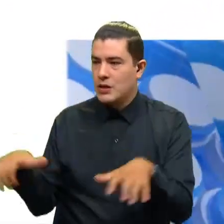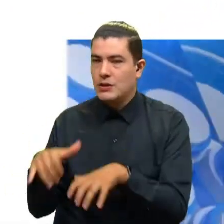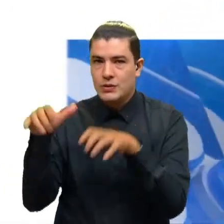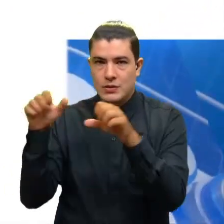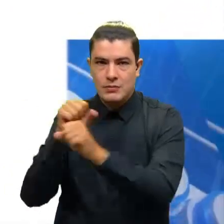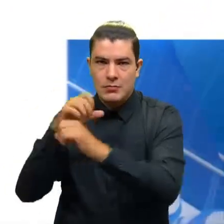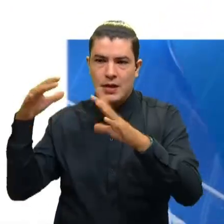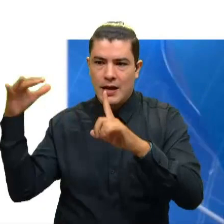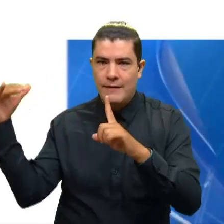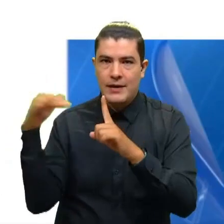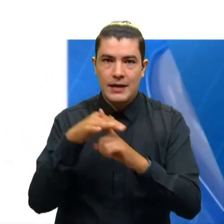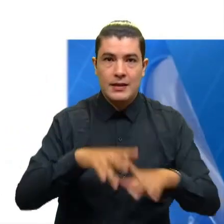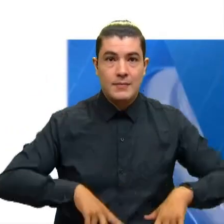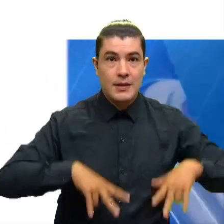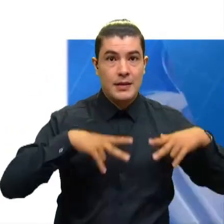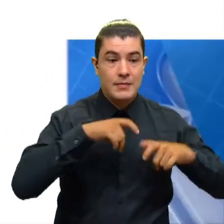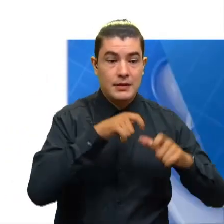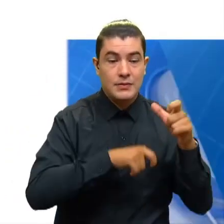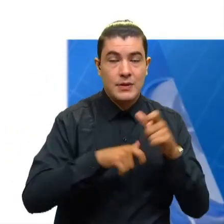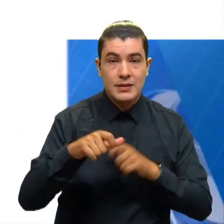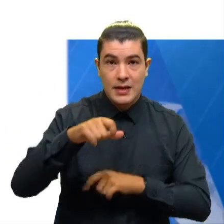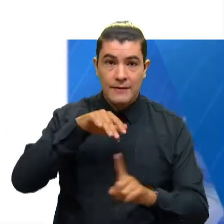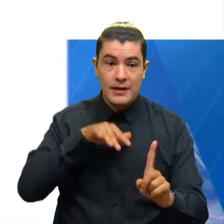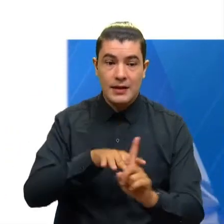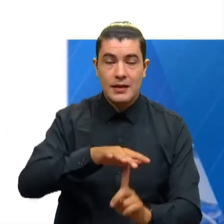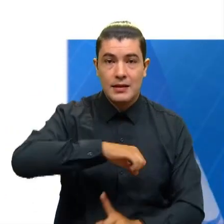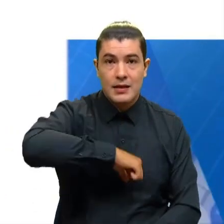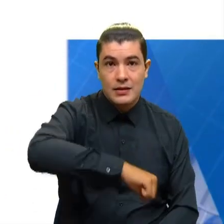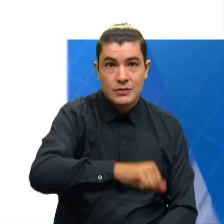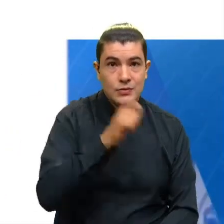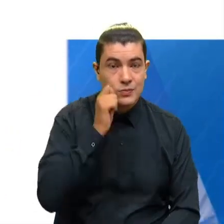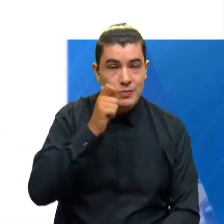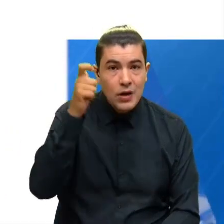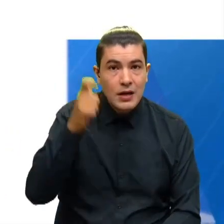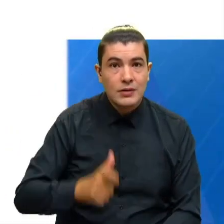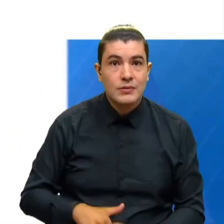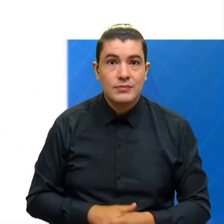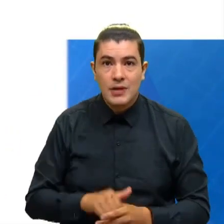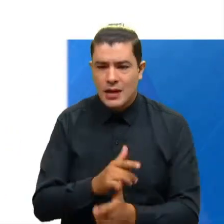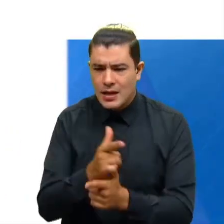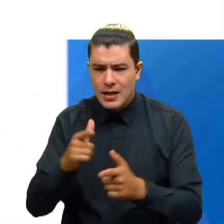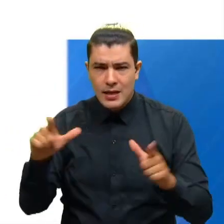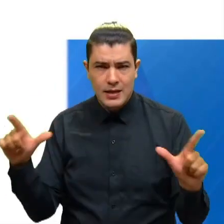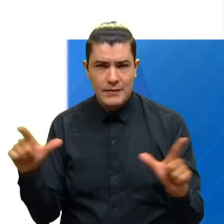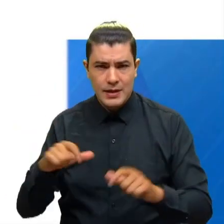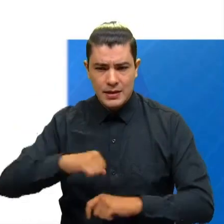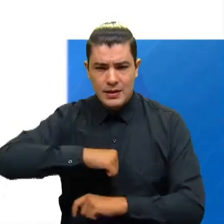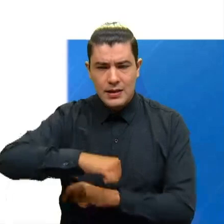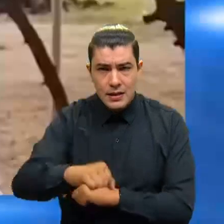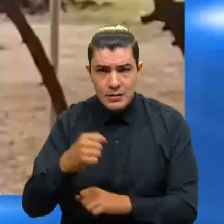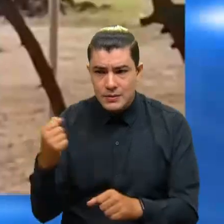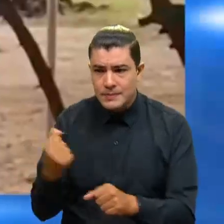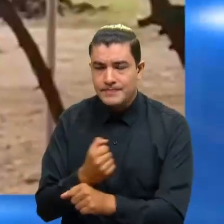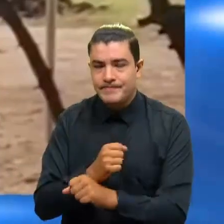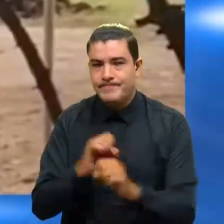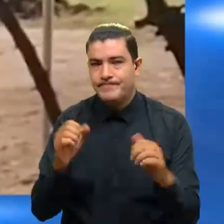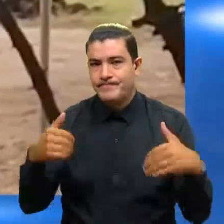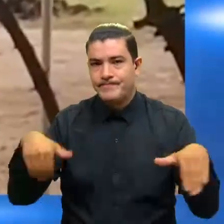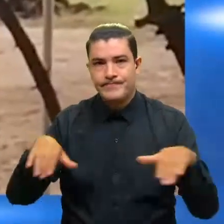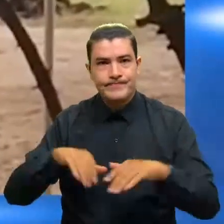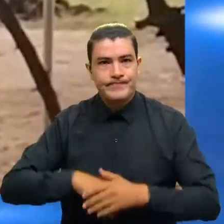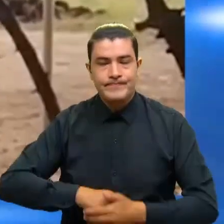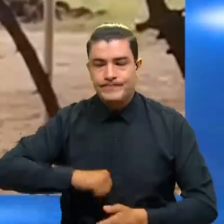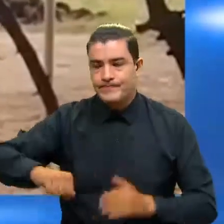vulneran los derechos humanos, ponen en riesgo la integridad de las comunidades e impiden el libre ejercicio del derecho al trabajo. A estos